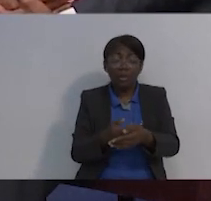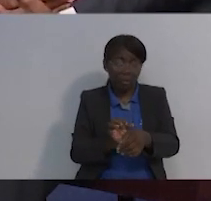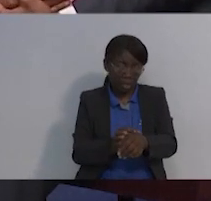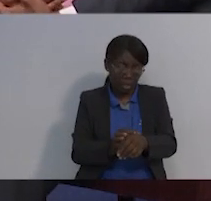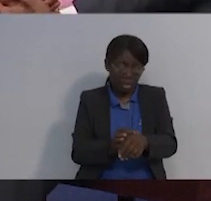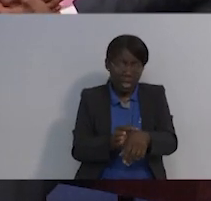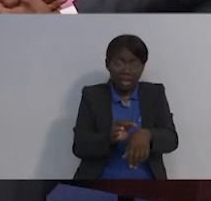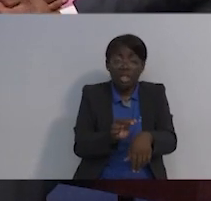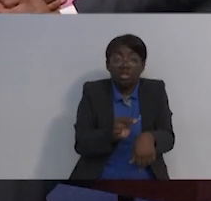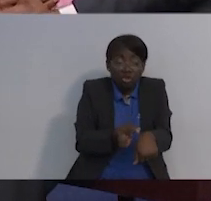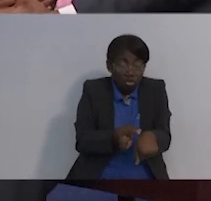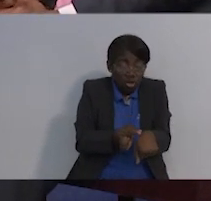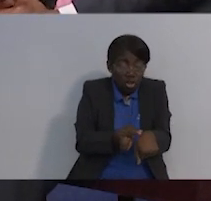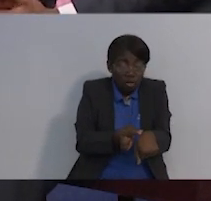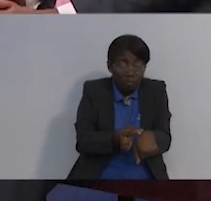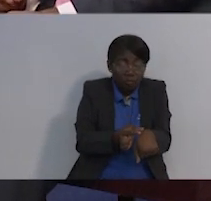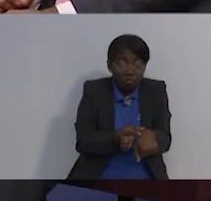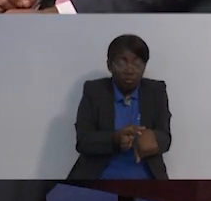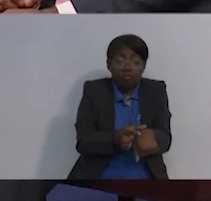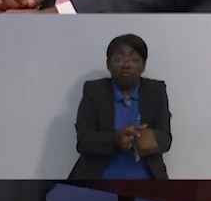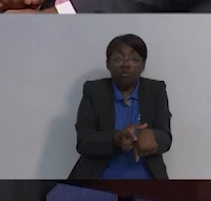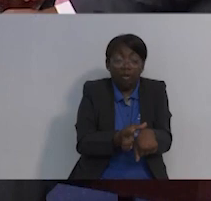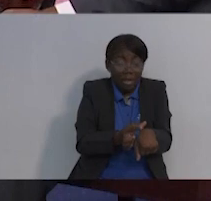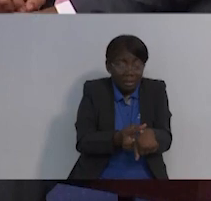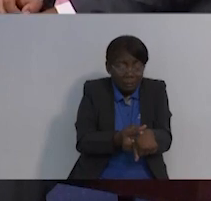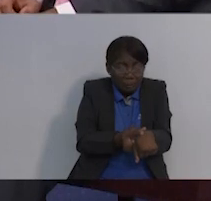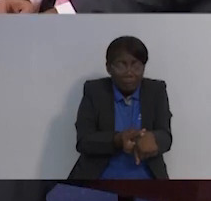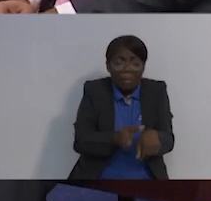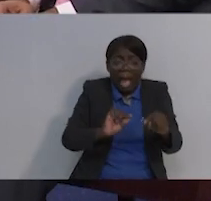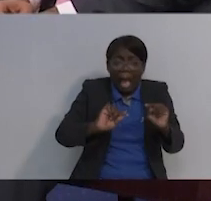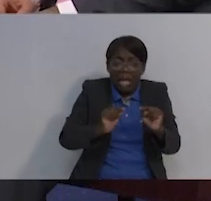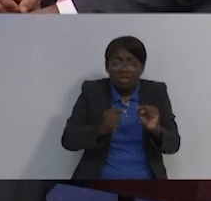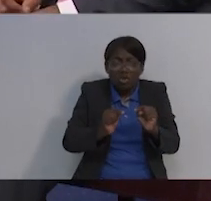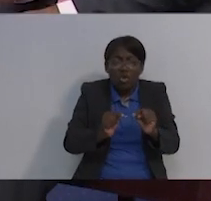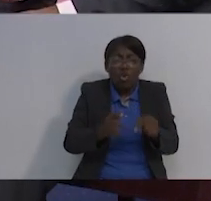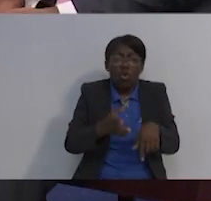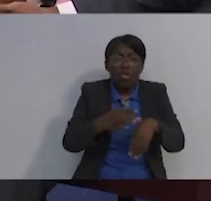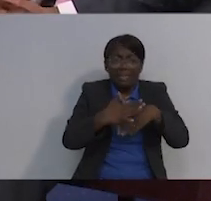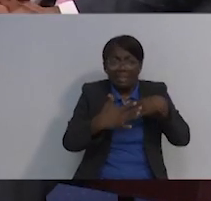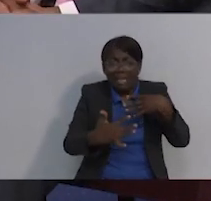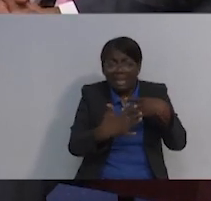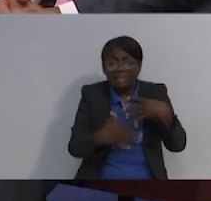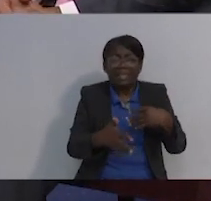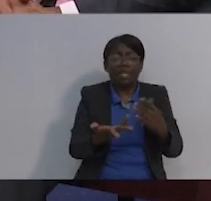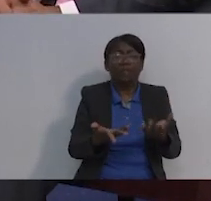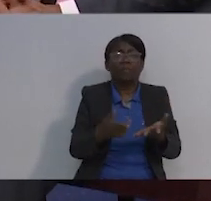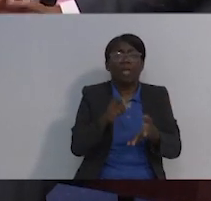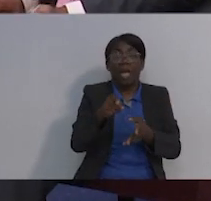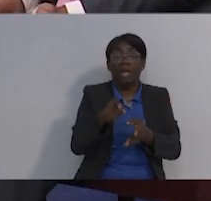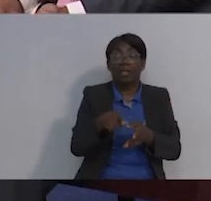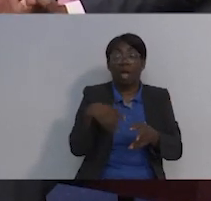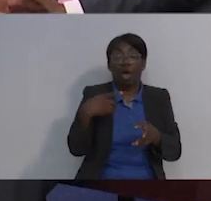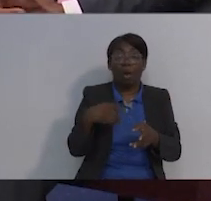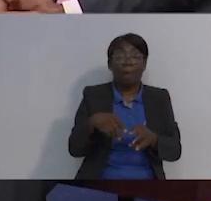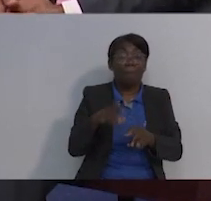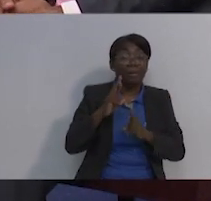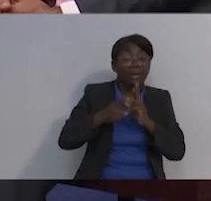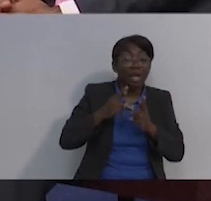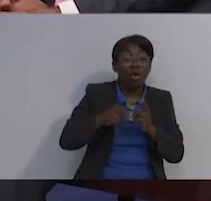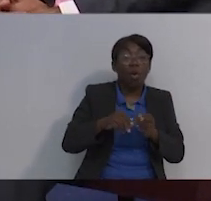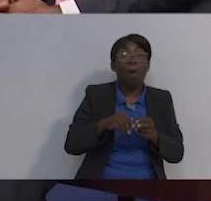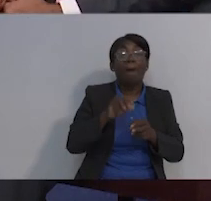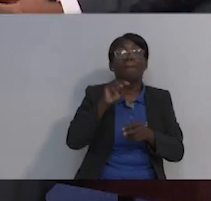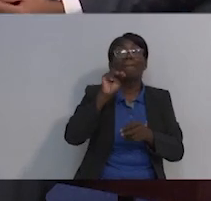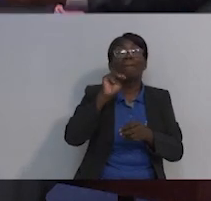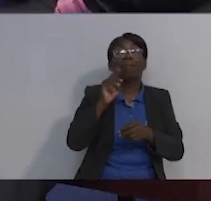donde tengas alguna lesión, que sea un nuevo lunar, un lunar que esté creciendo demasiado rápido, que sangre, que